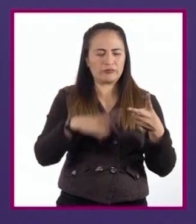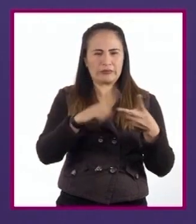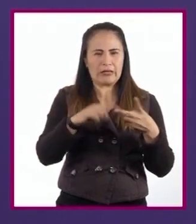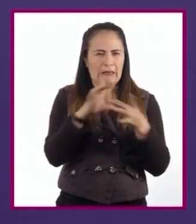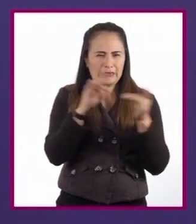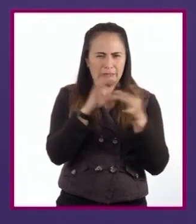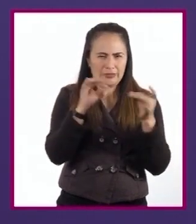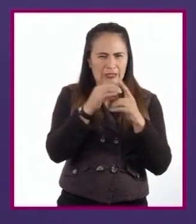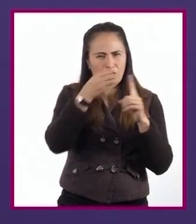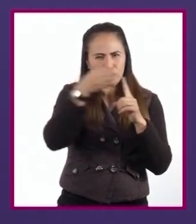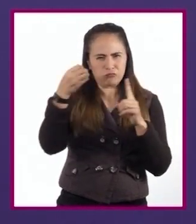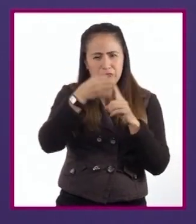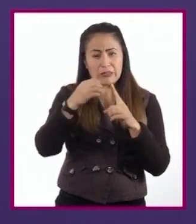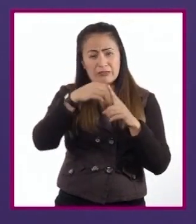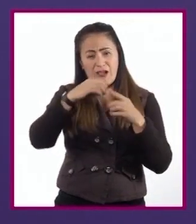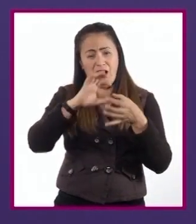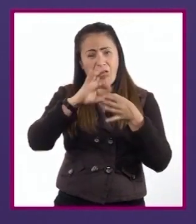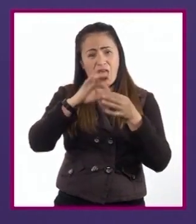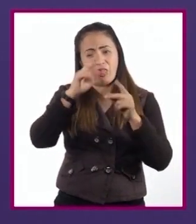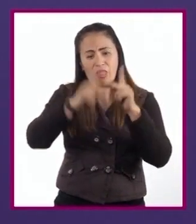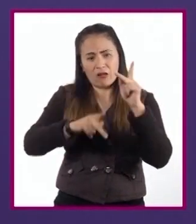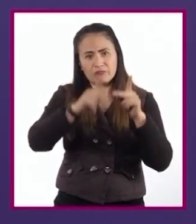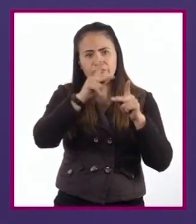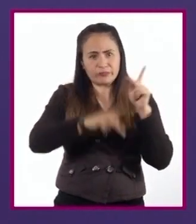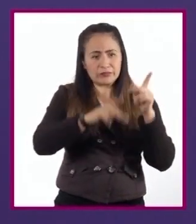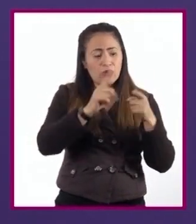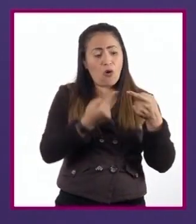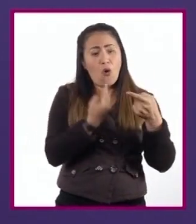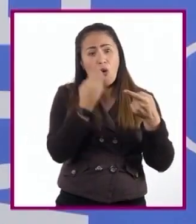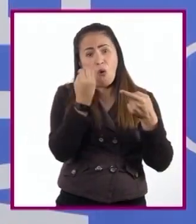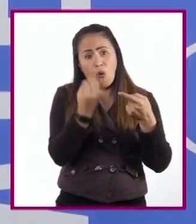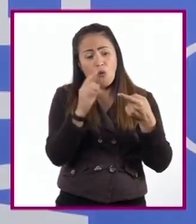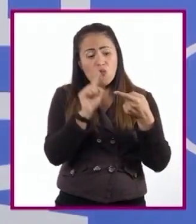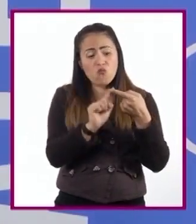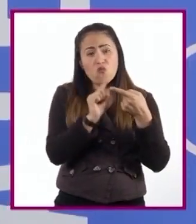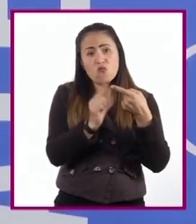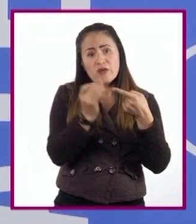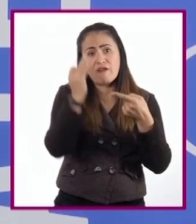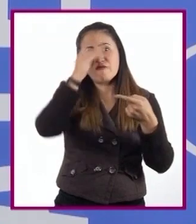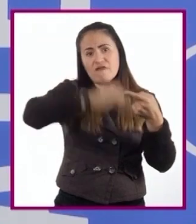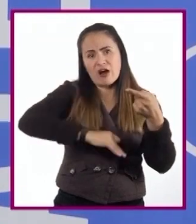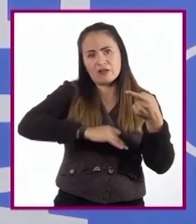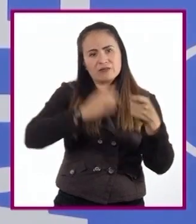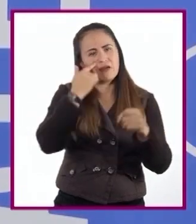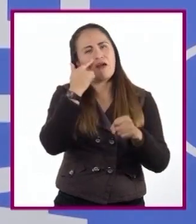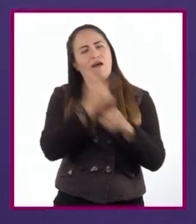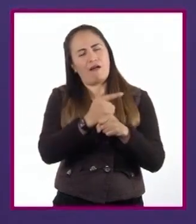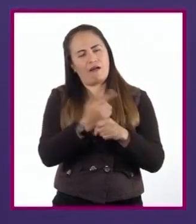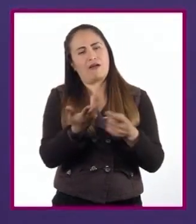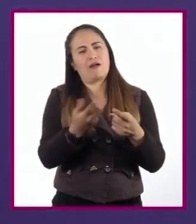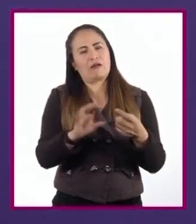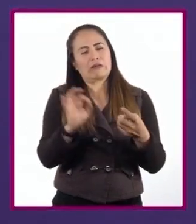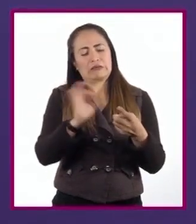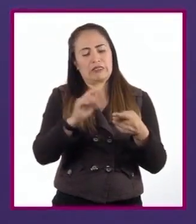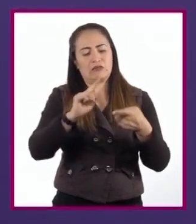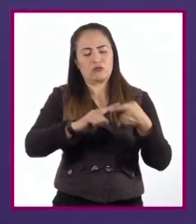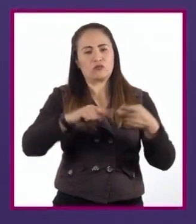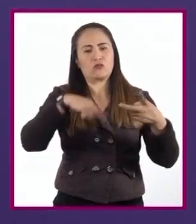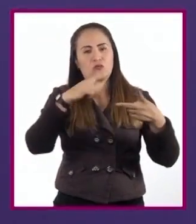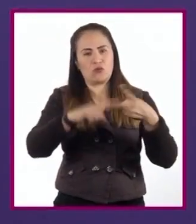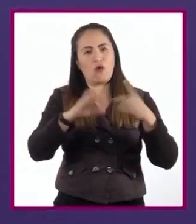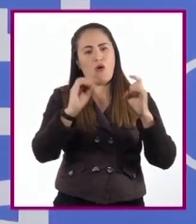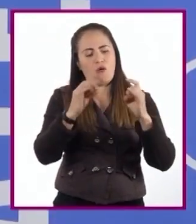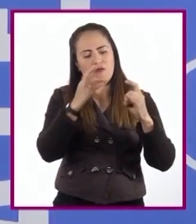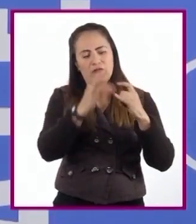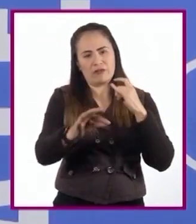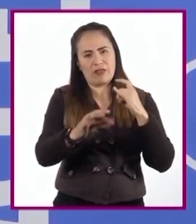cuando se puede comprobar la falsedad de cualquiera de las partes que lo componen, ya sea alguna de las premisas o su